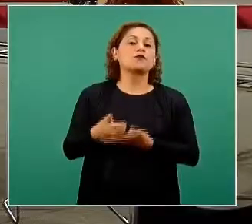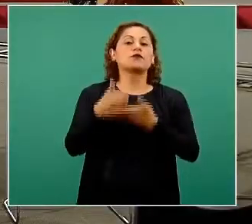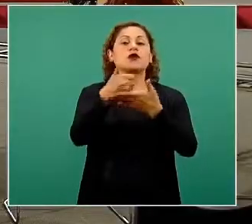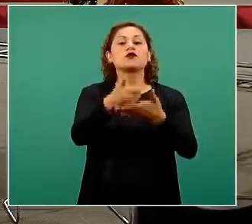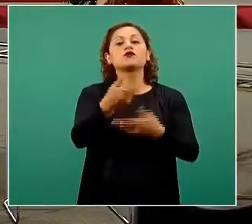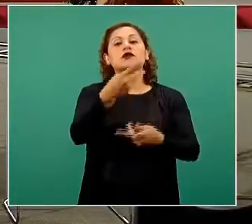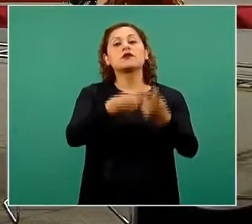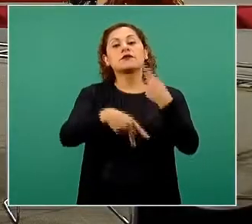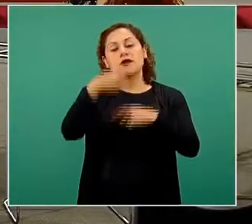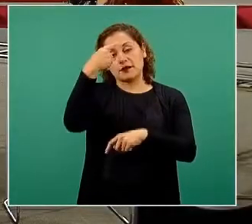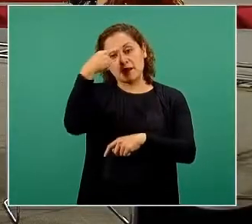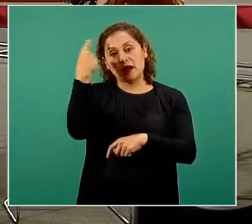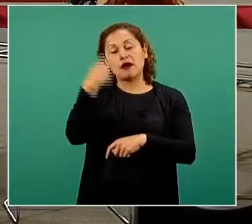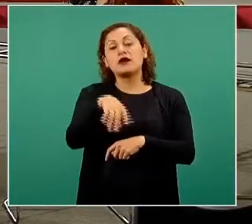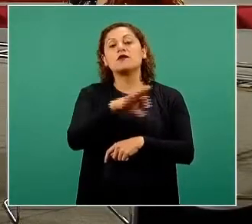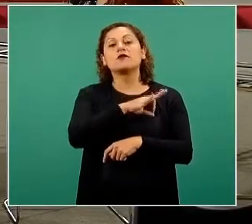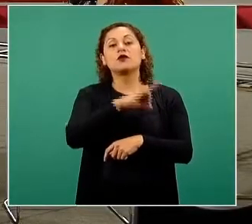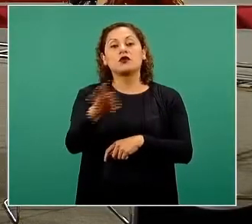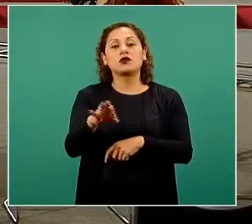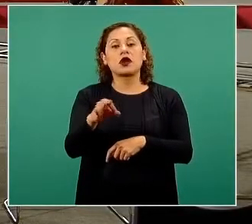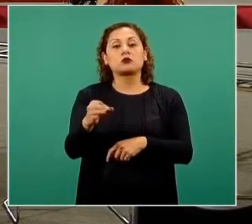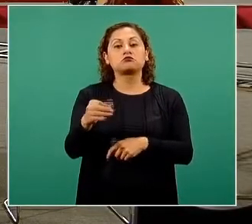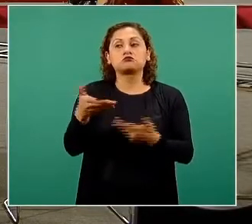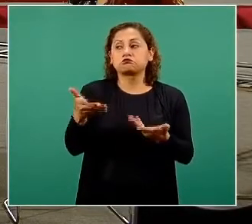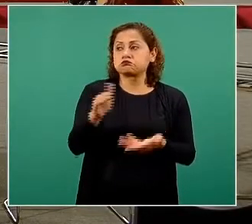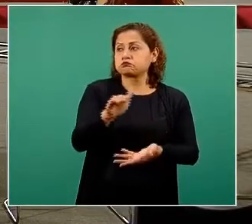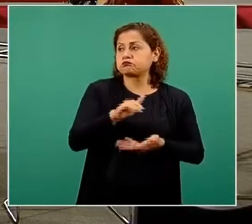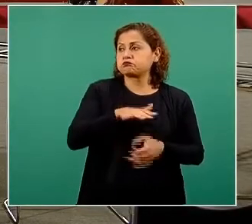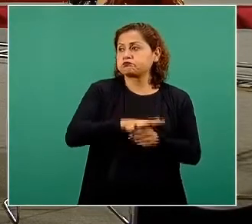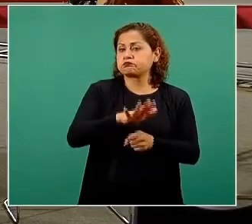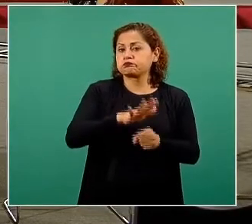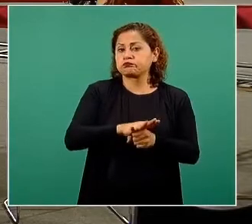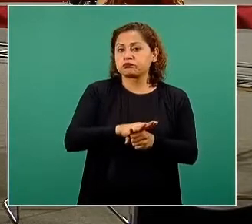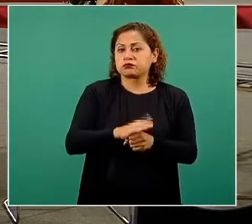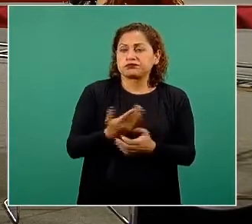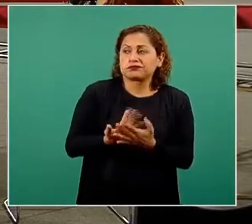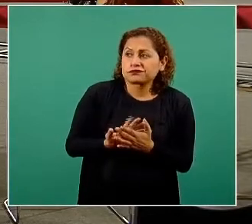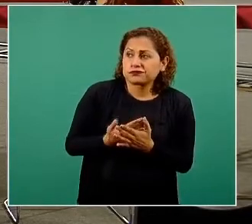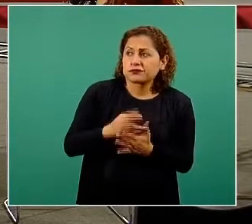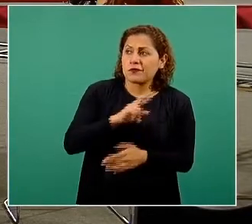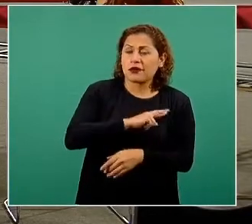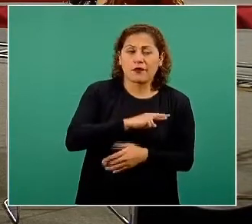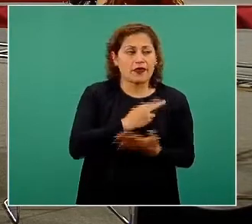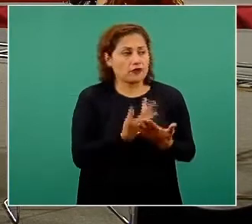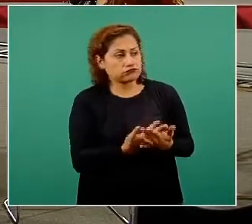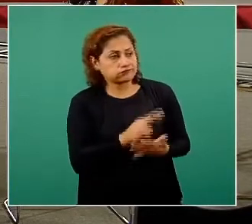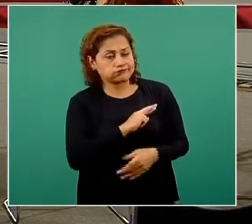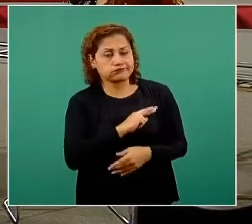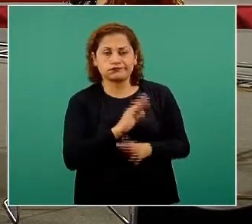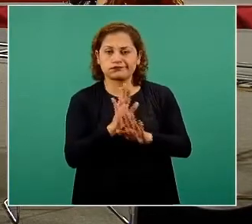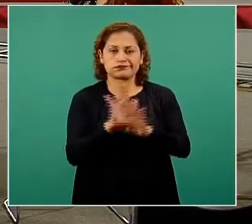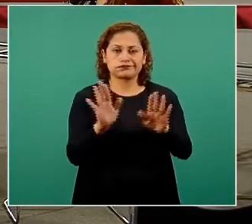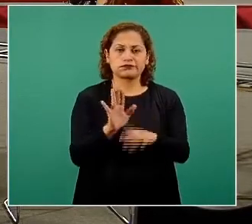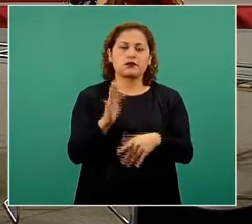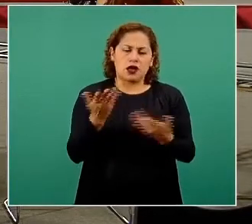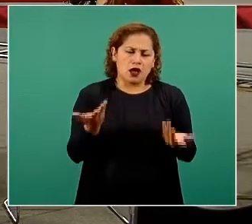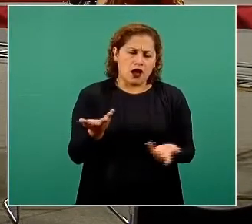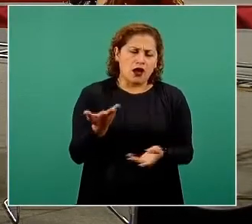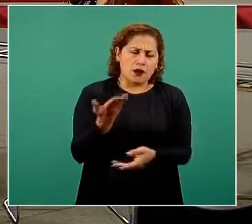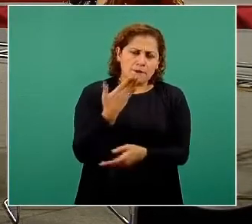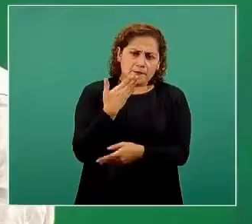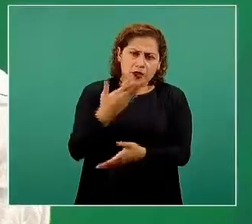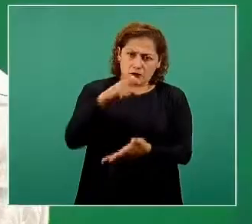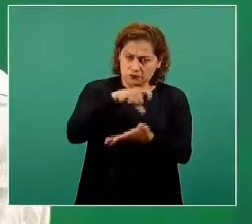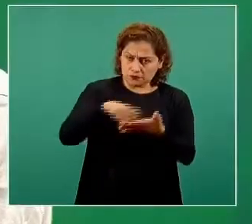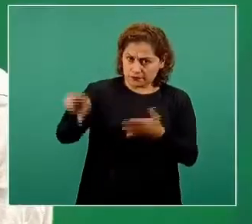para abastecerse y no depender de empresas privadas. No quiere decir que sea negativo comprar a empresas privadas, que